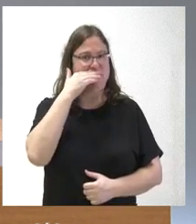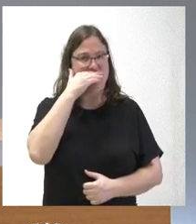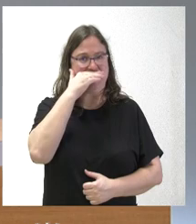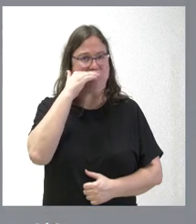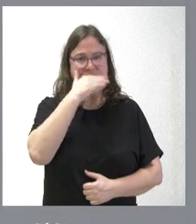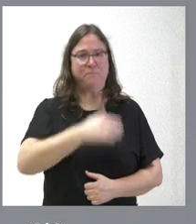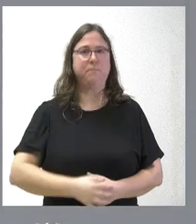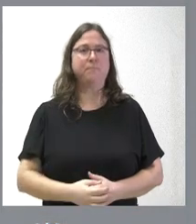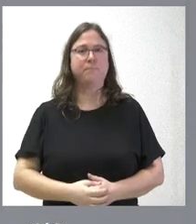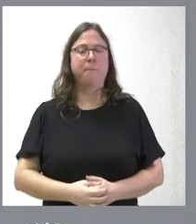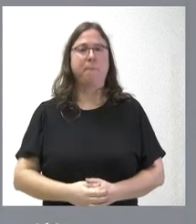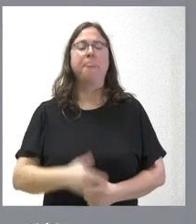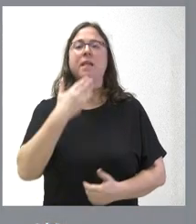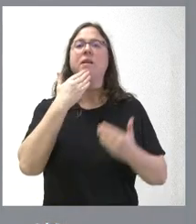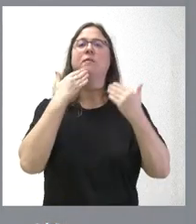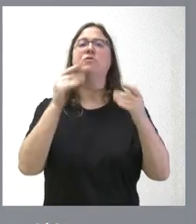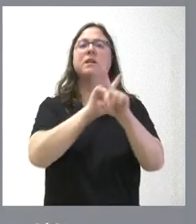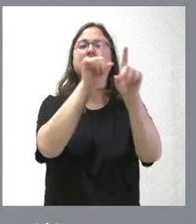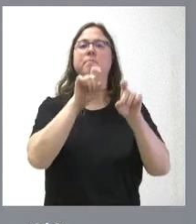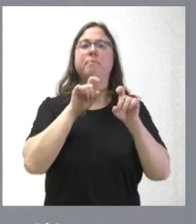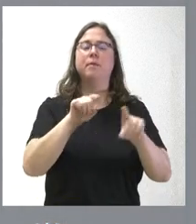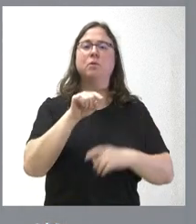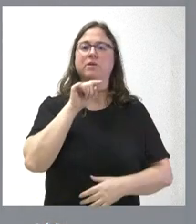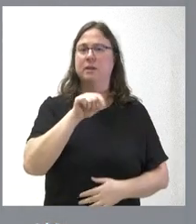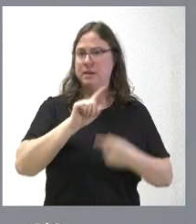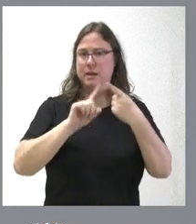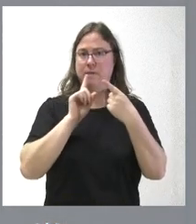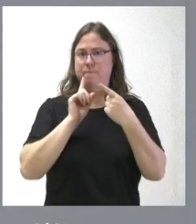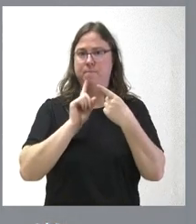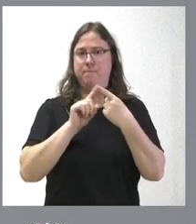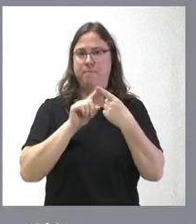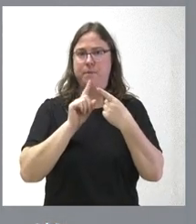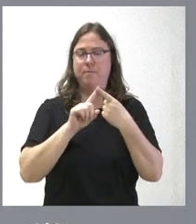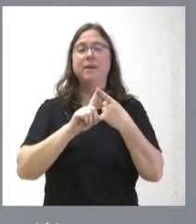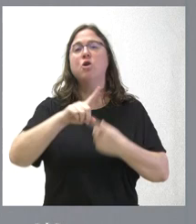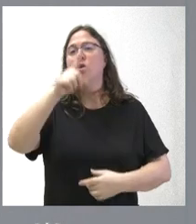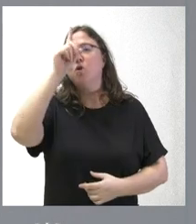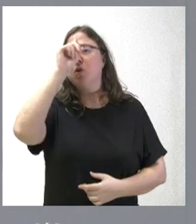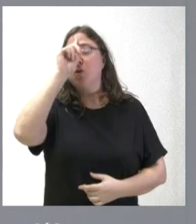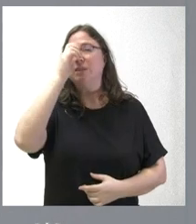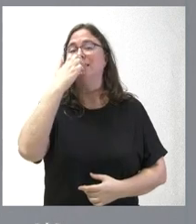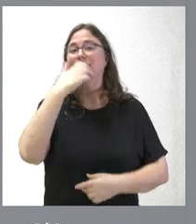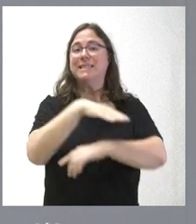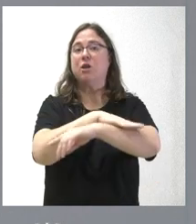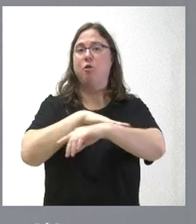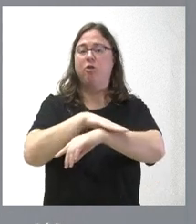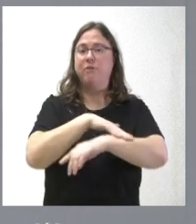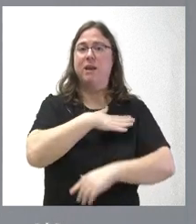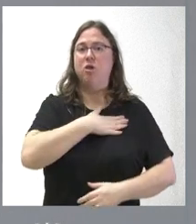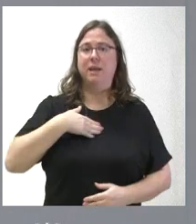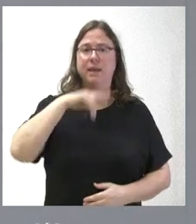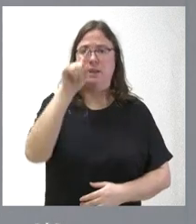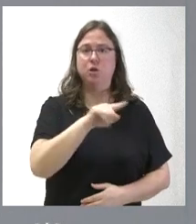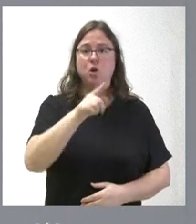Pues muchas gracias por sus preguntas. Yendo a todas ellas, en primer lugar, no sé si es intención del Gobierno plantear que